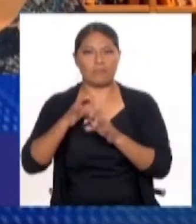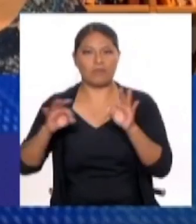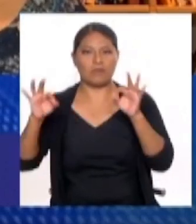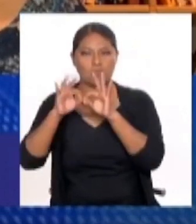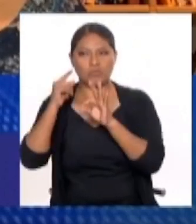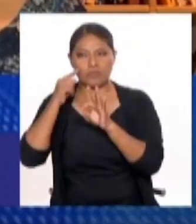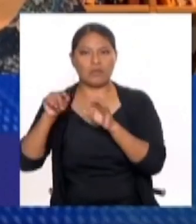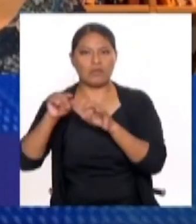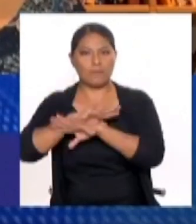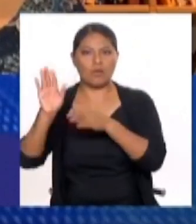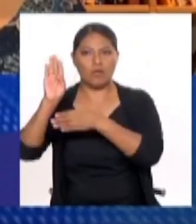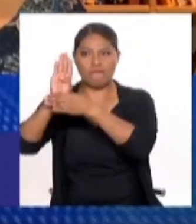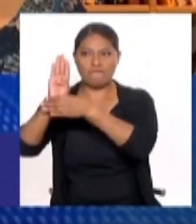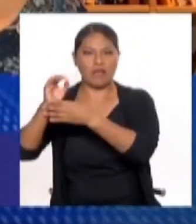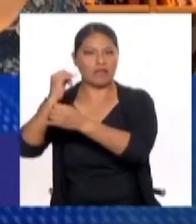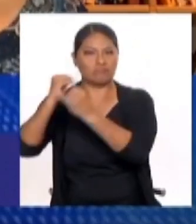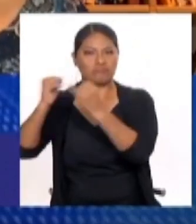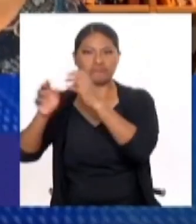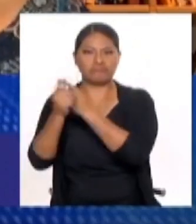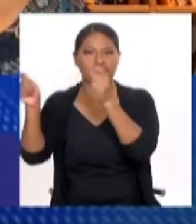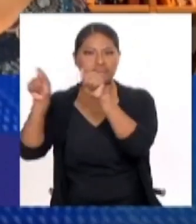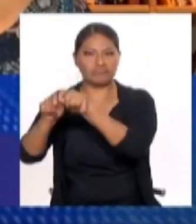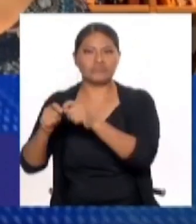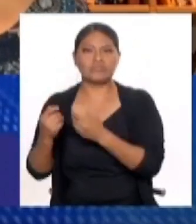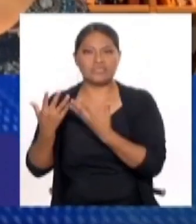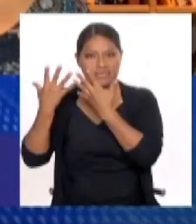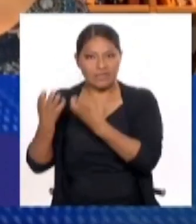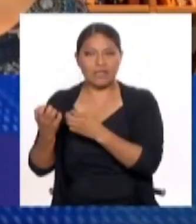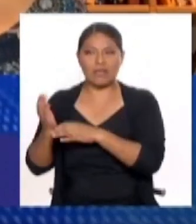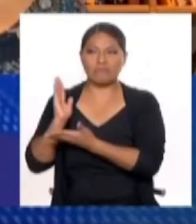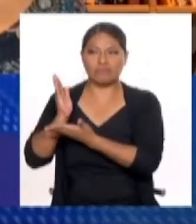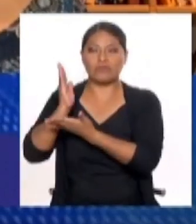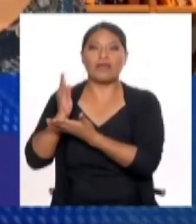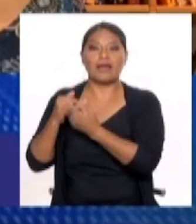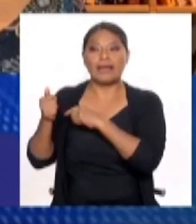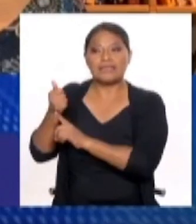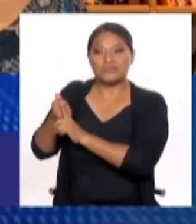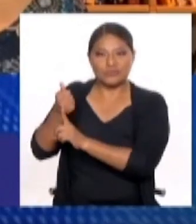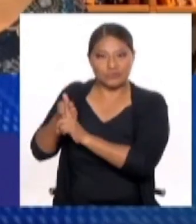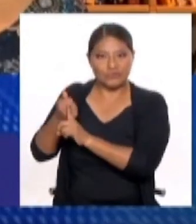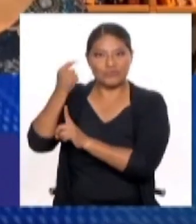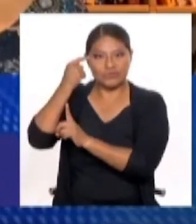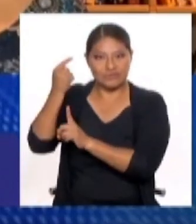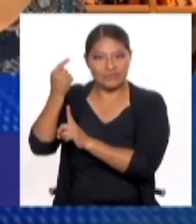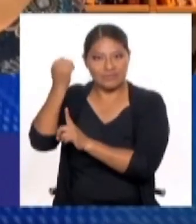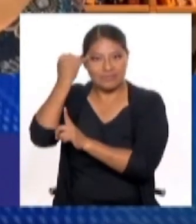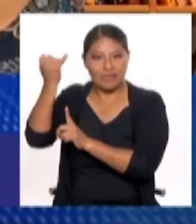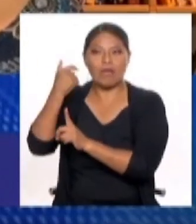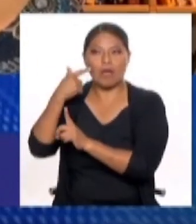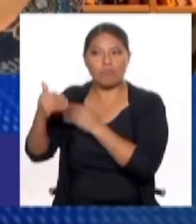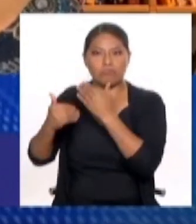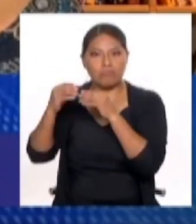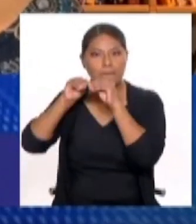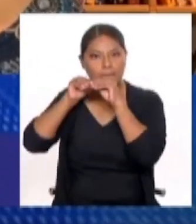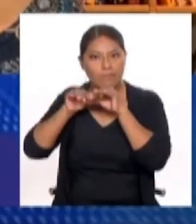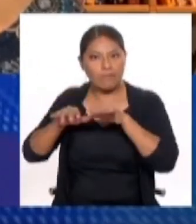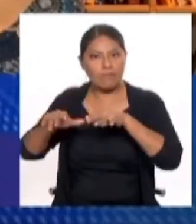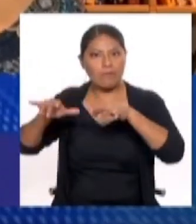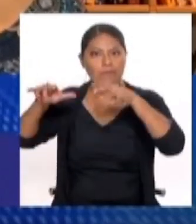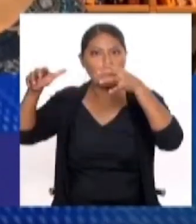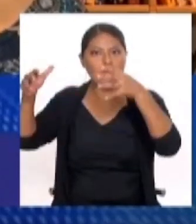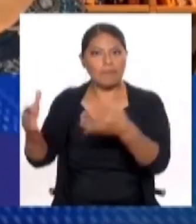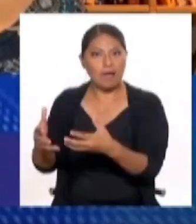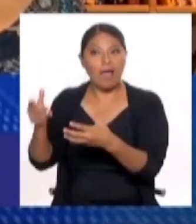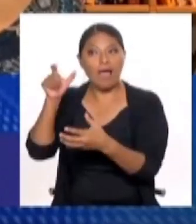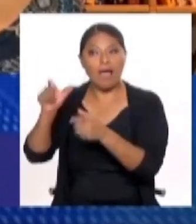que declaró el fin del Banco Central, etcétera, ha traído gran parte de esto, una parcela importante de las camadas populares entre estos